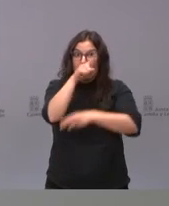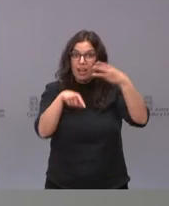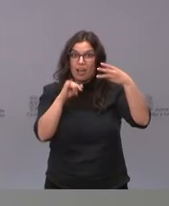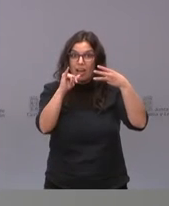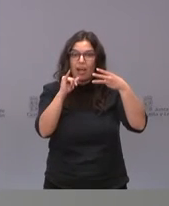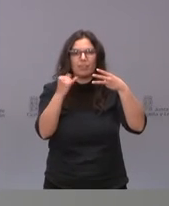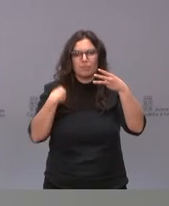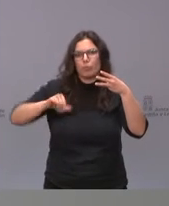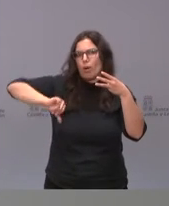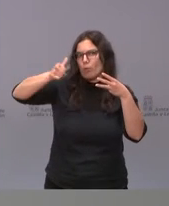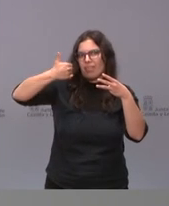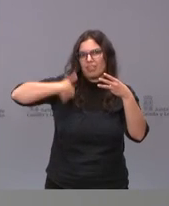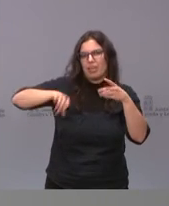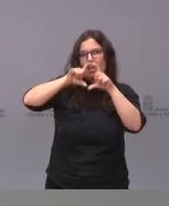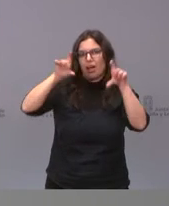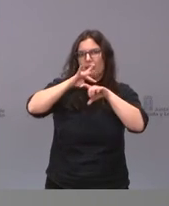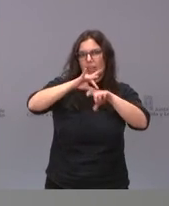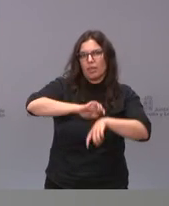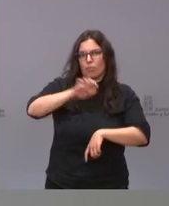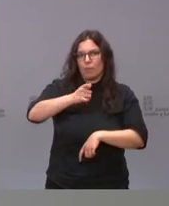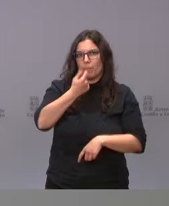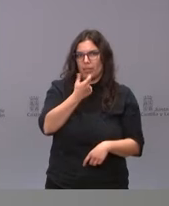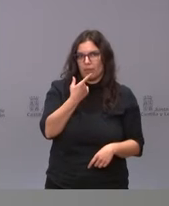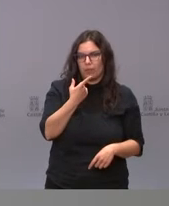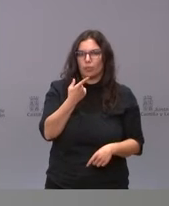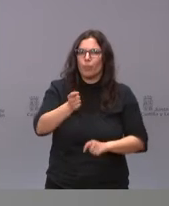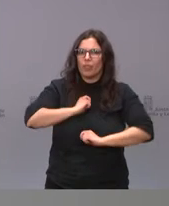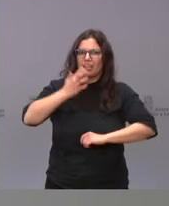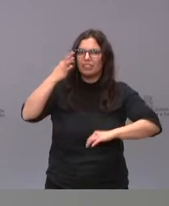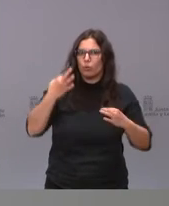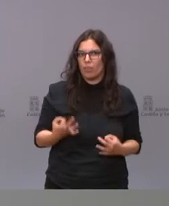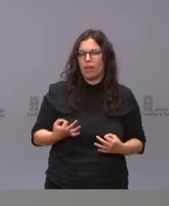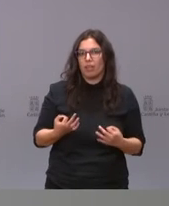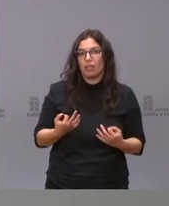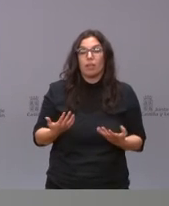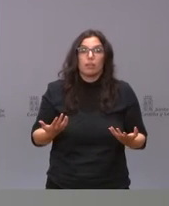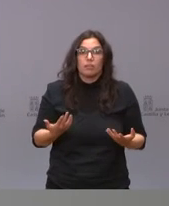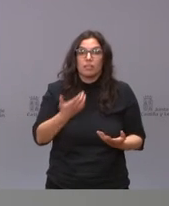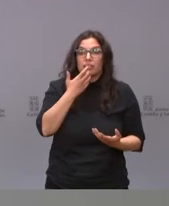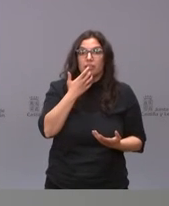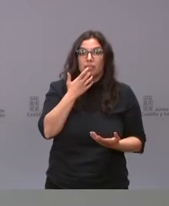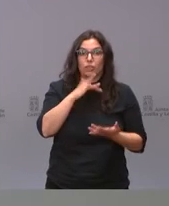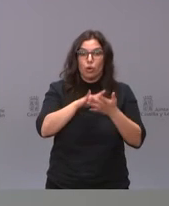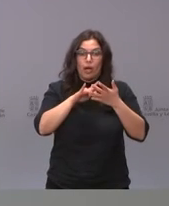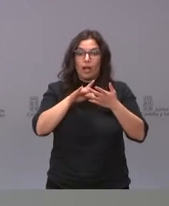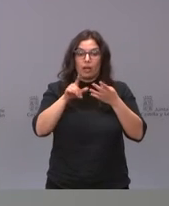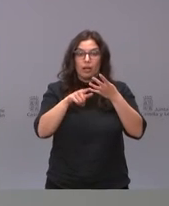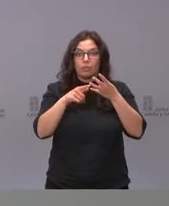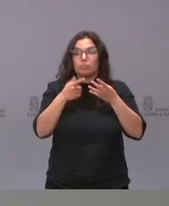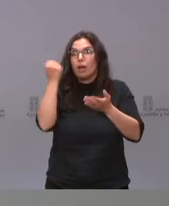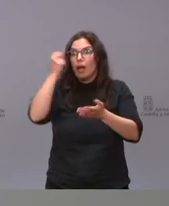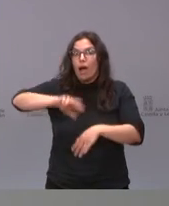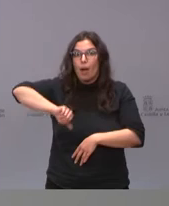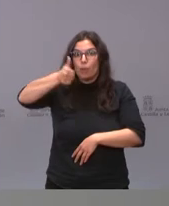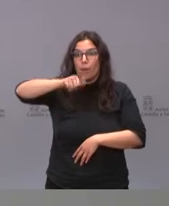están aprobadas por la EMA que nos da mucha seguridad y que bueno si en algún momento la EMA aprobará otras vacunas pues